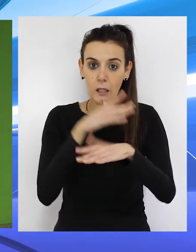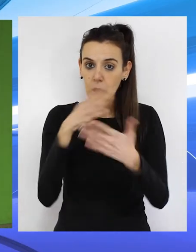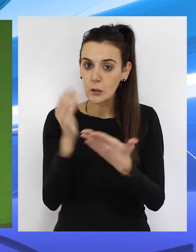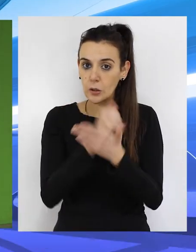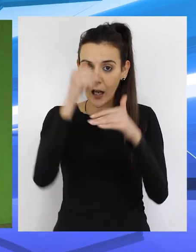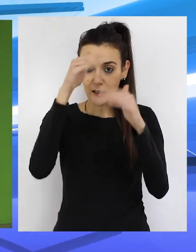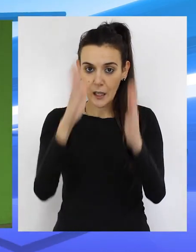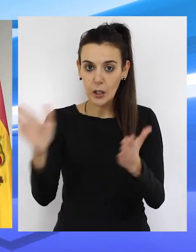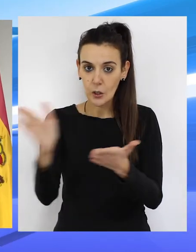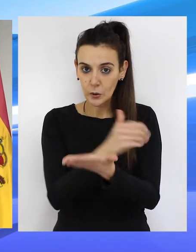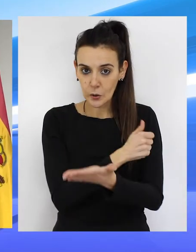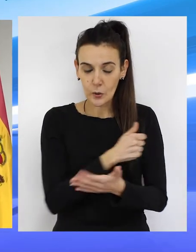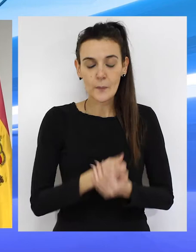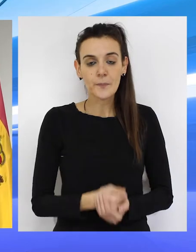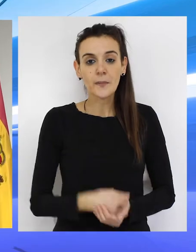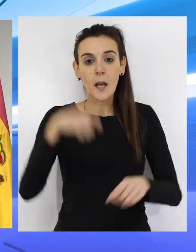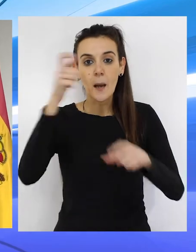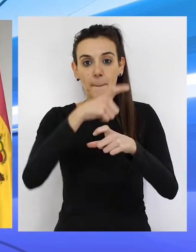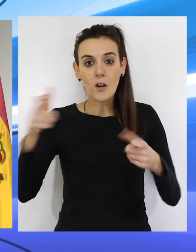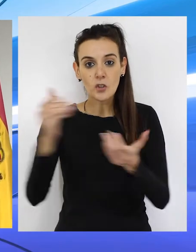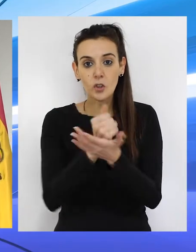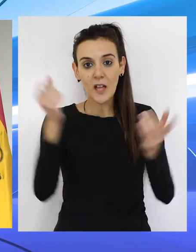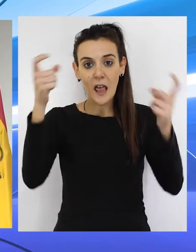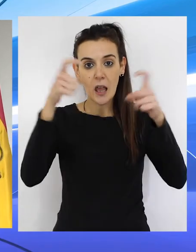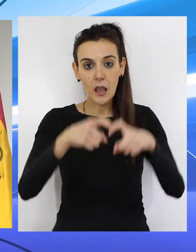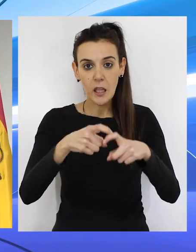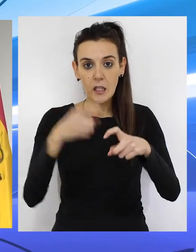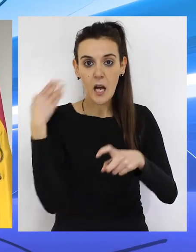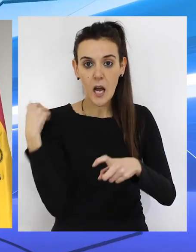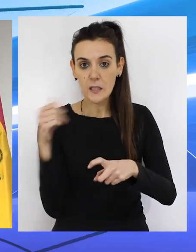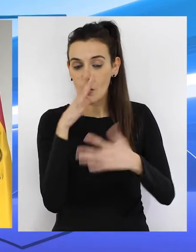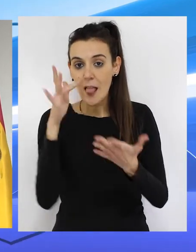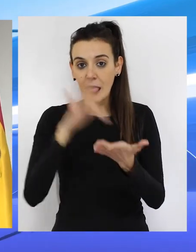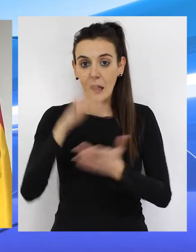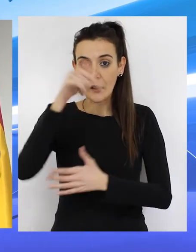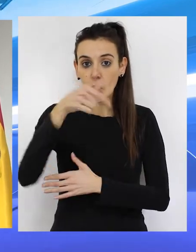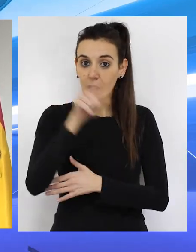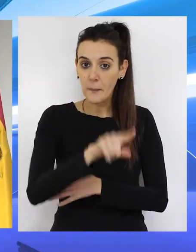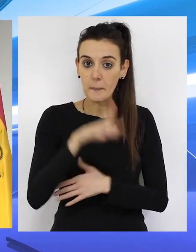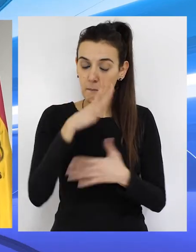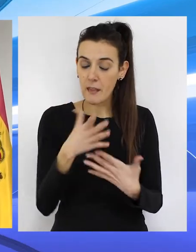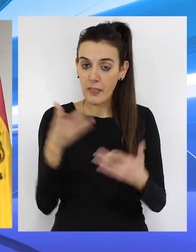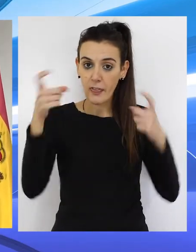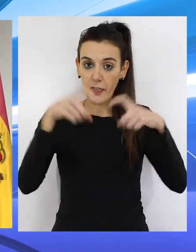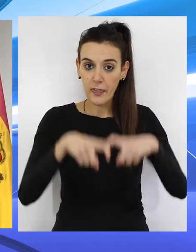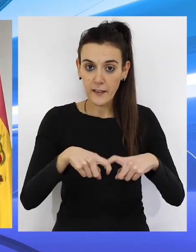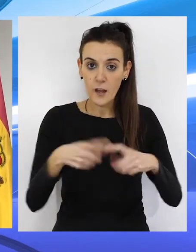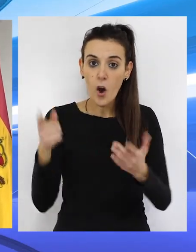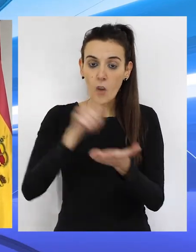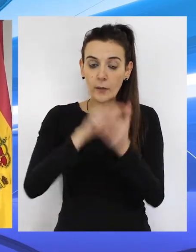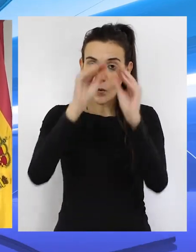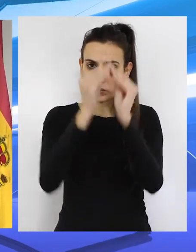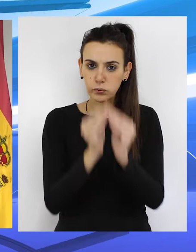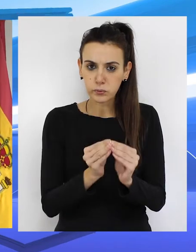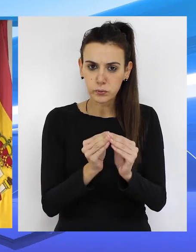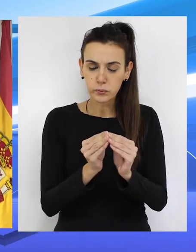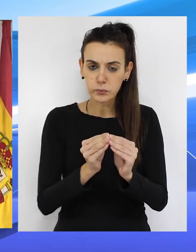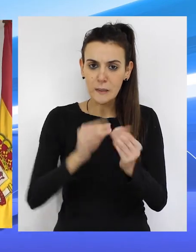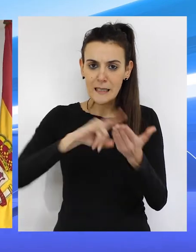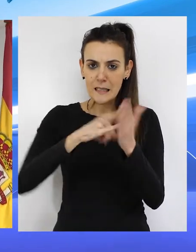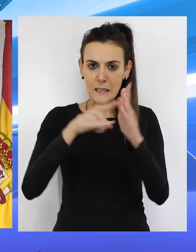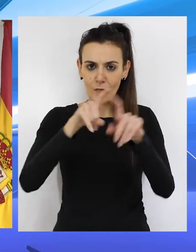de atención ciudadana. Aquellos que tenían cita tanto ayer como en el día de hoy, en cuanto se restaure el sistema,